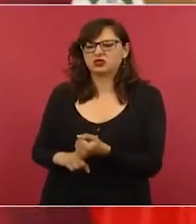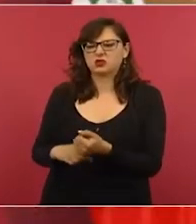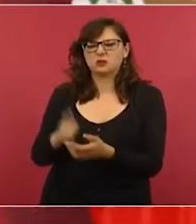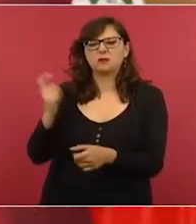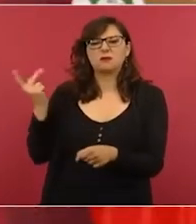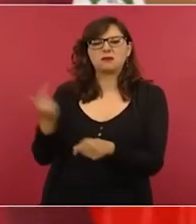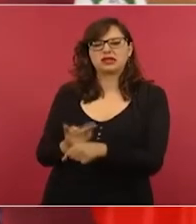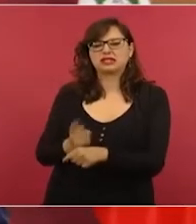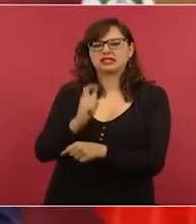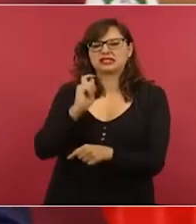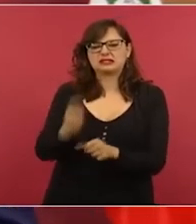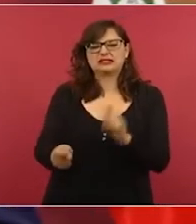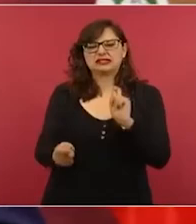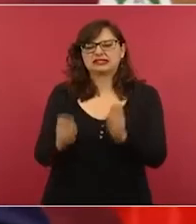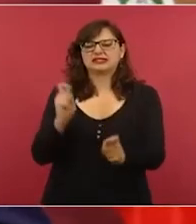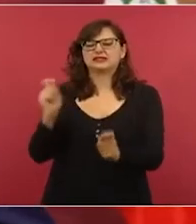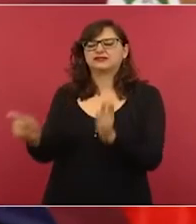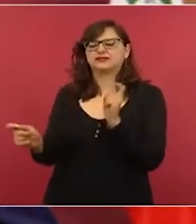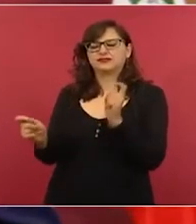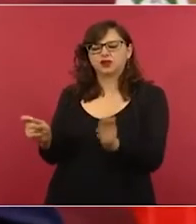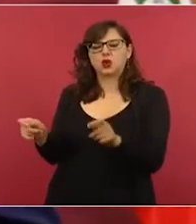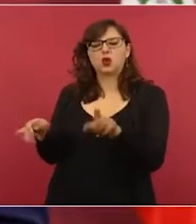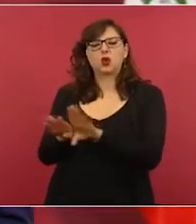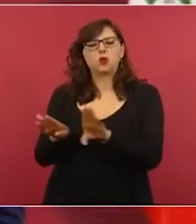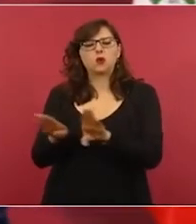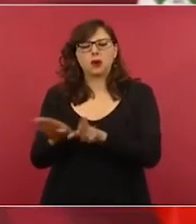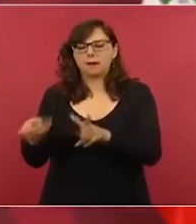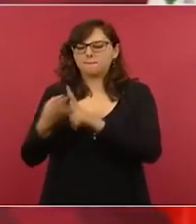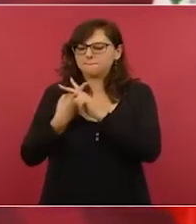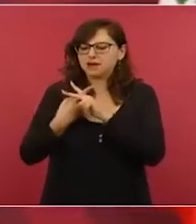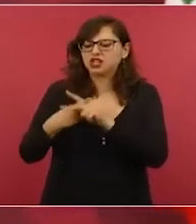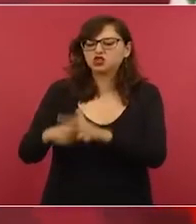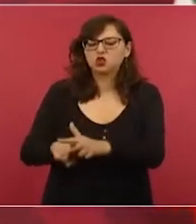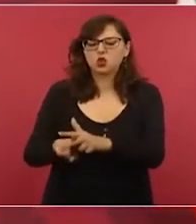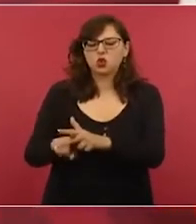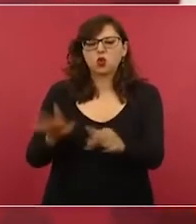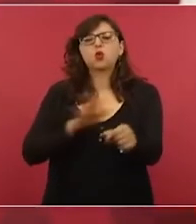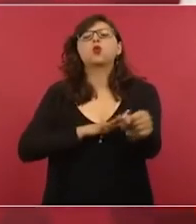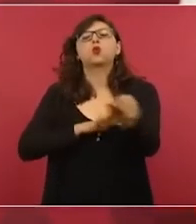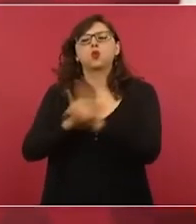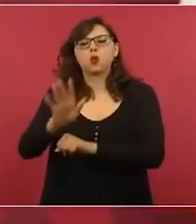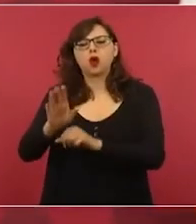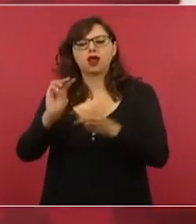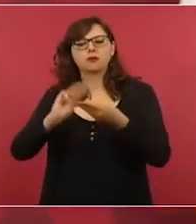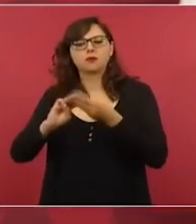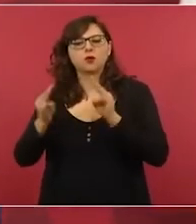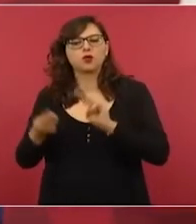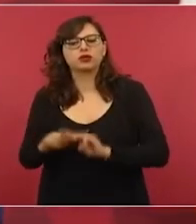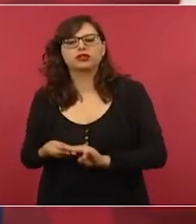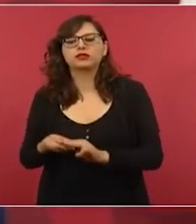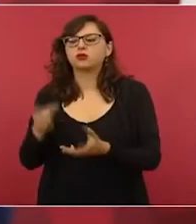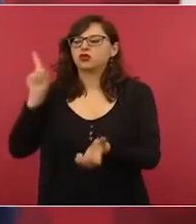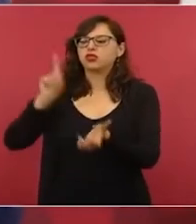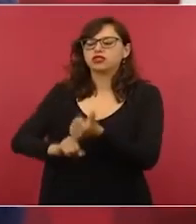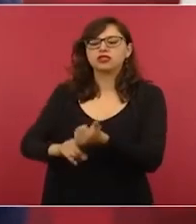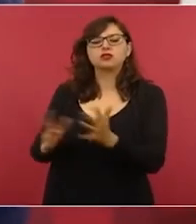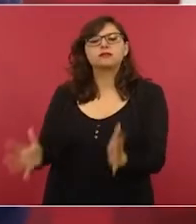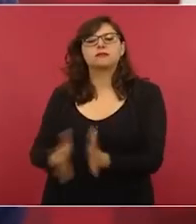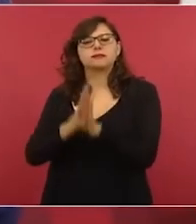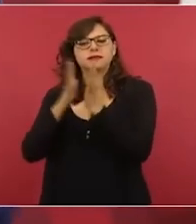quiénes participaron.